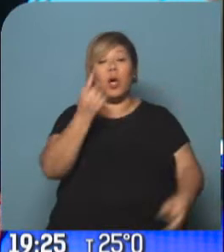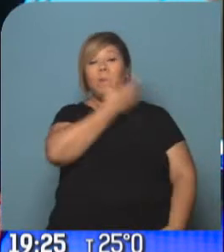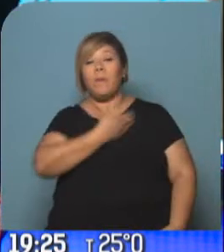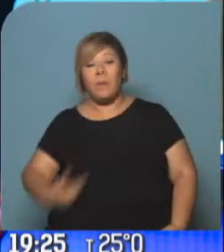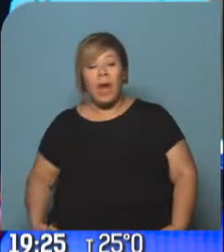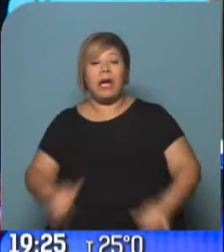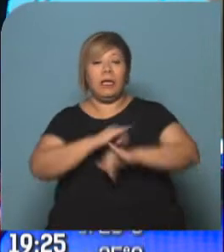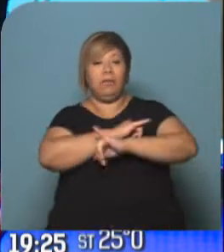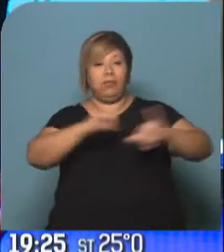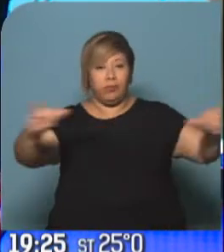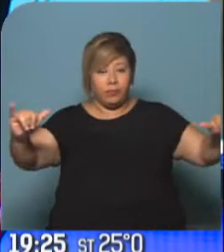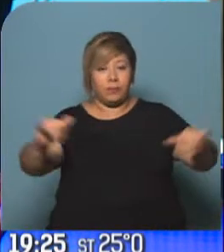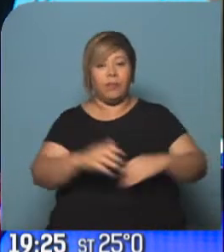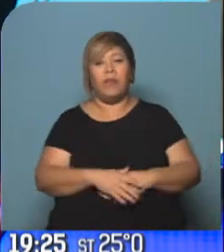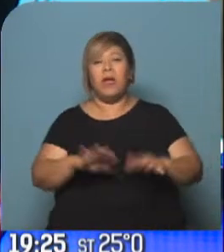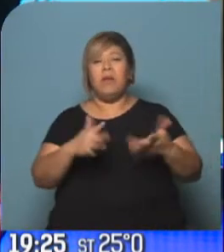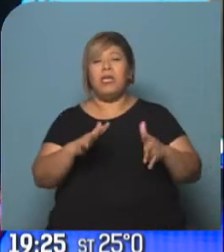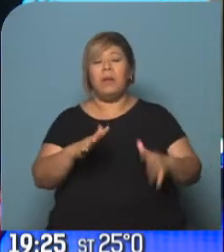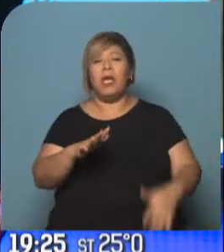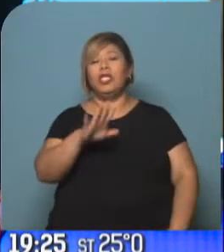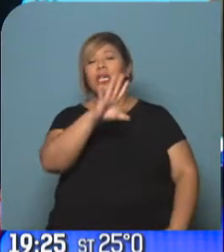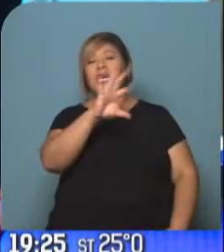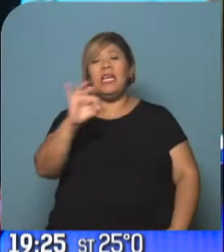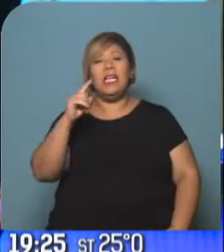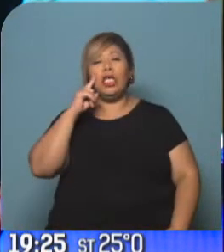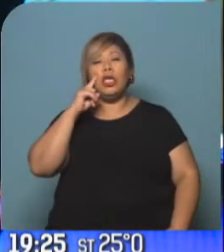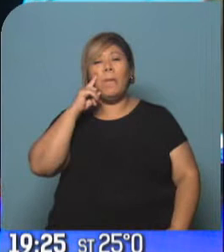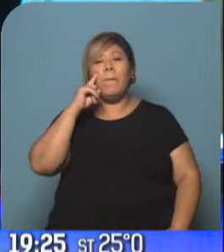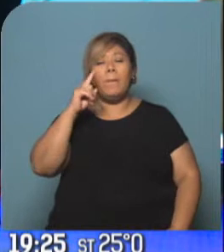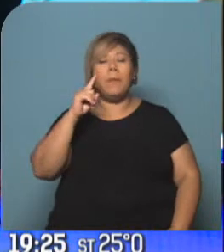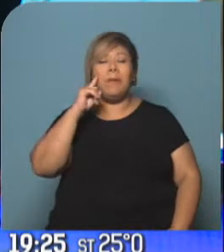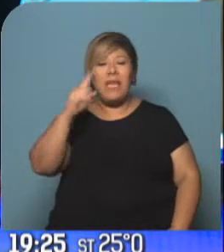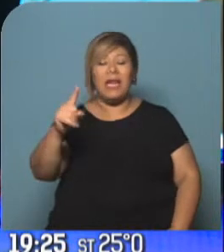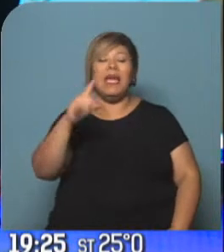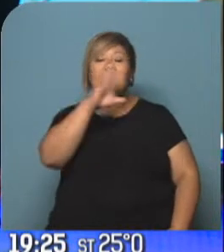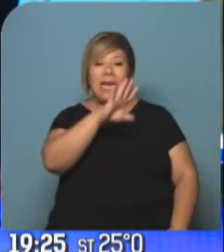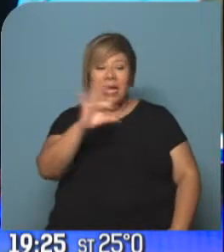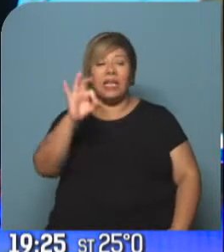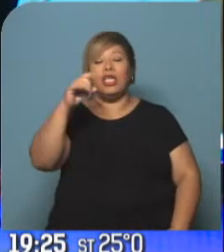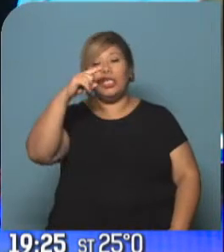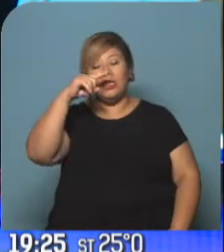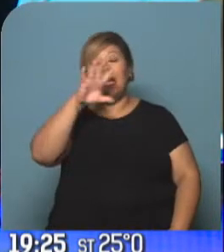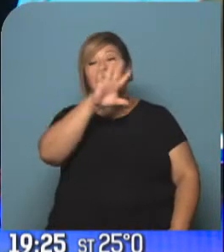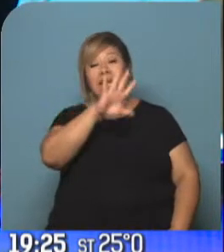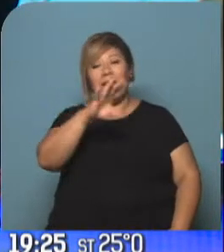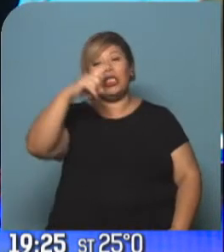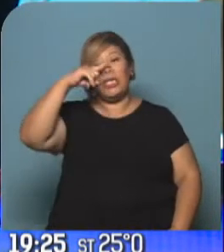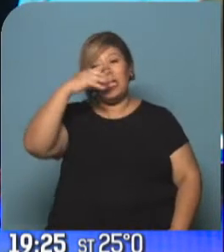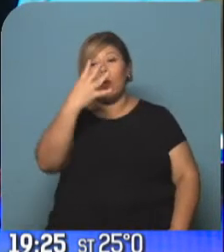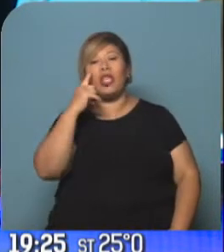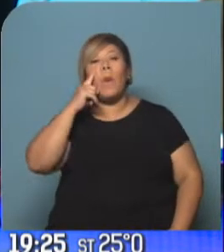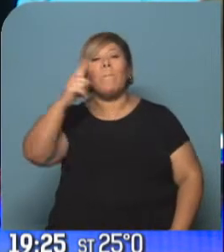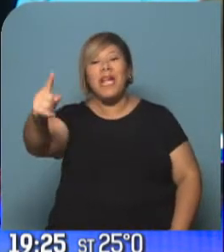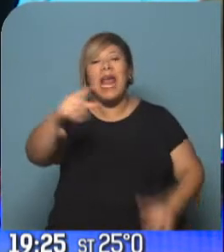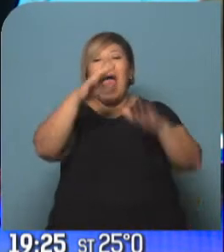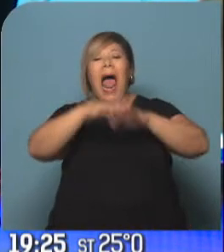ahora. Concretamente fueron más de 500.000, 574.000 alumnos los que hicieron este examen